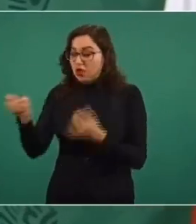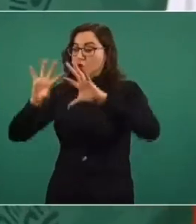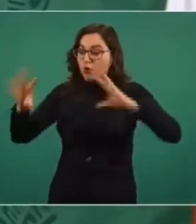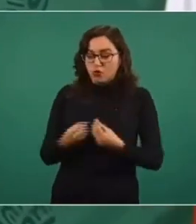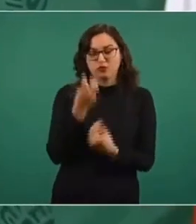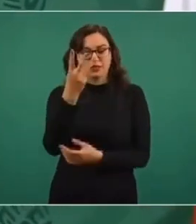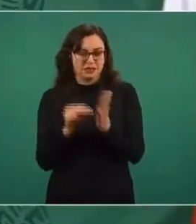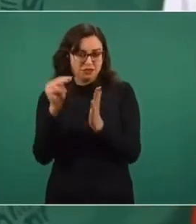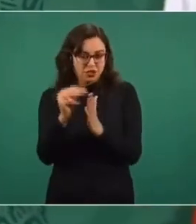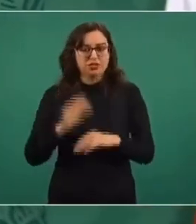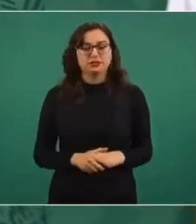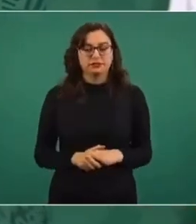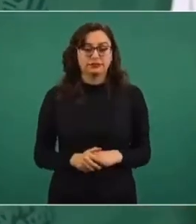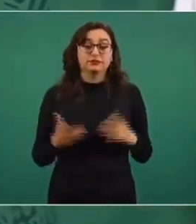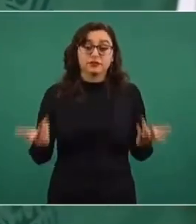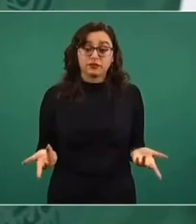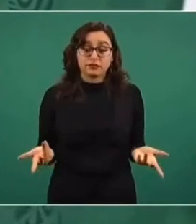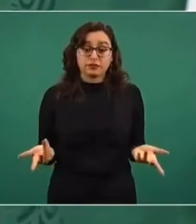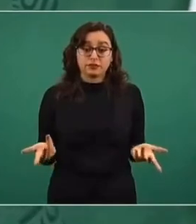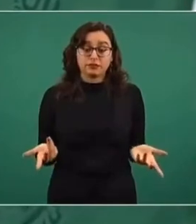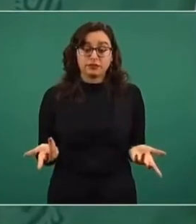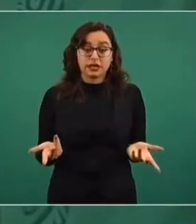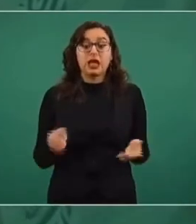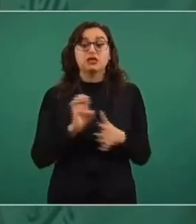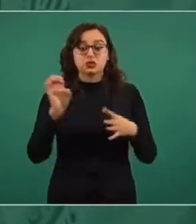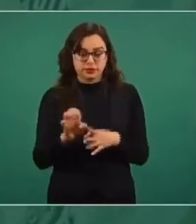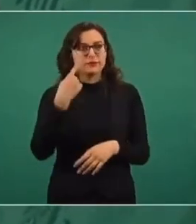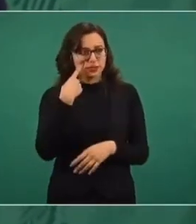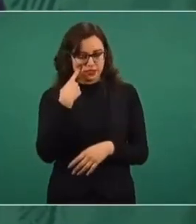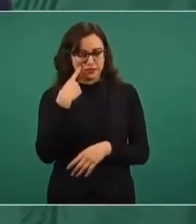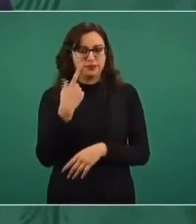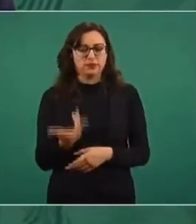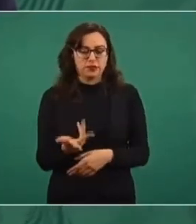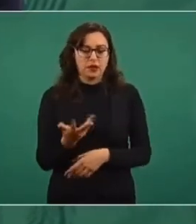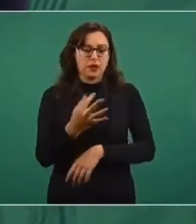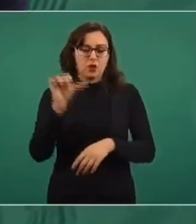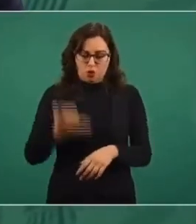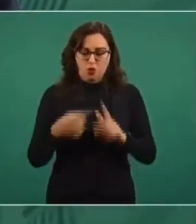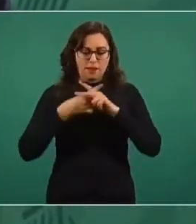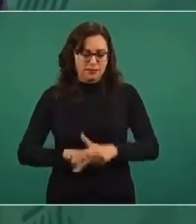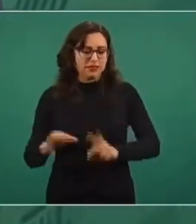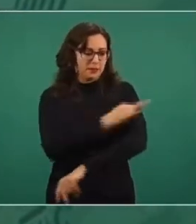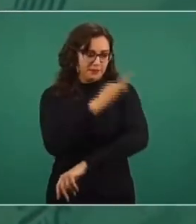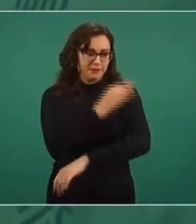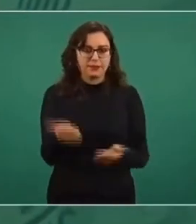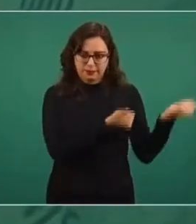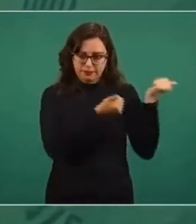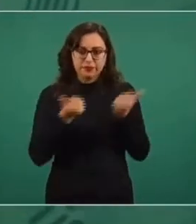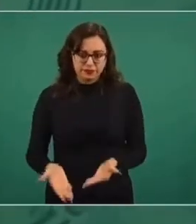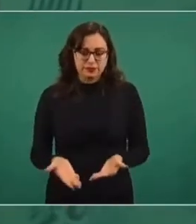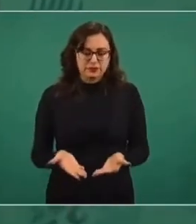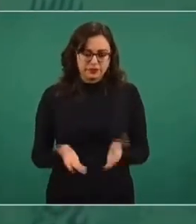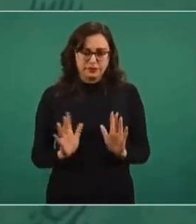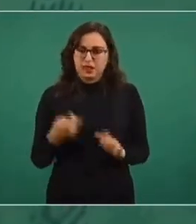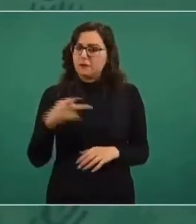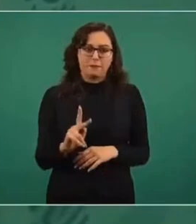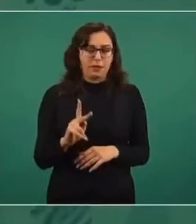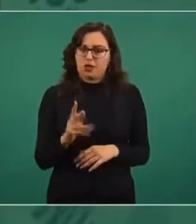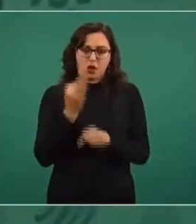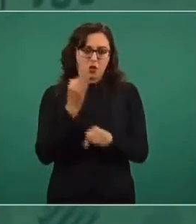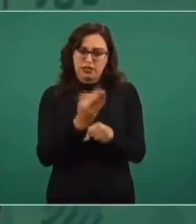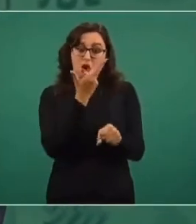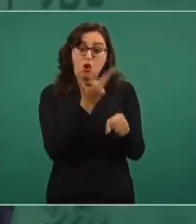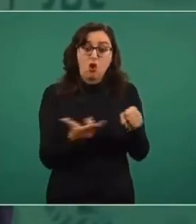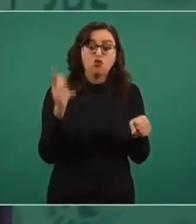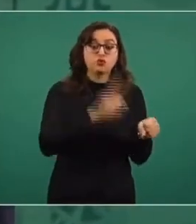Va a llegar la brigada. Esto es la fase posterior a la que inicia hoy, porque lo que estamos haciendo hoy, hasta finales de